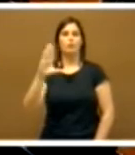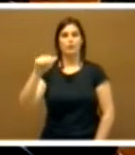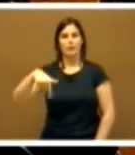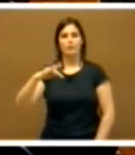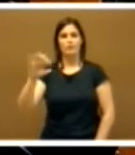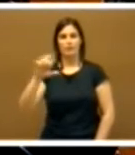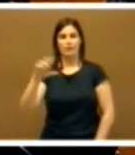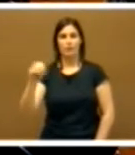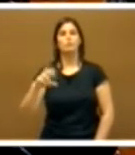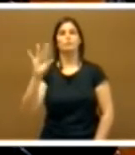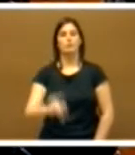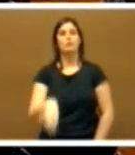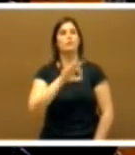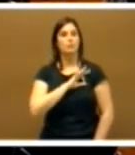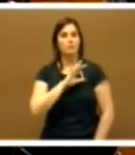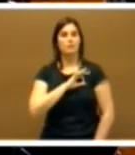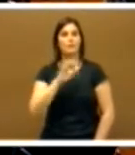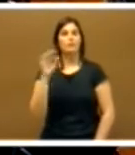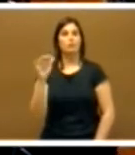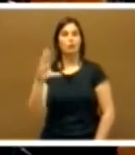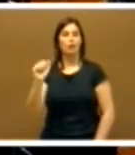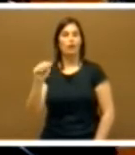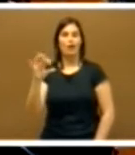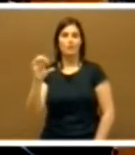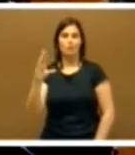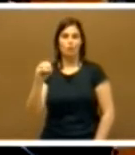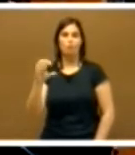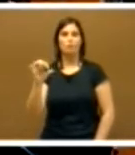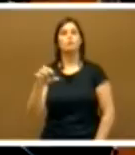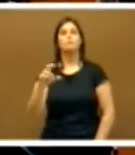don Víctor Manuel Casco Ruiz